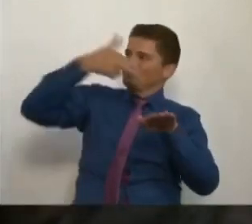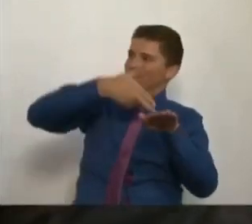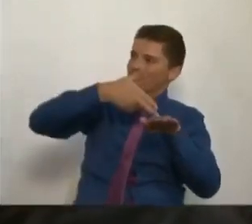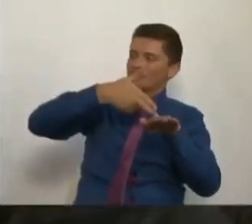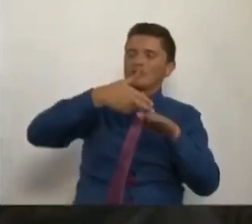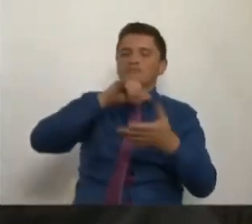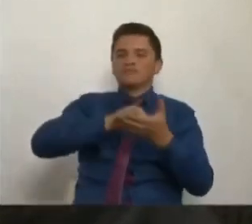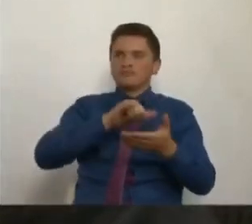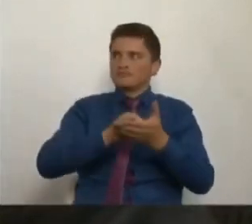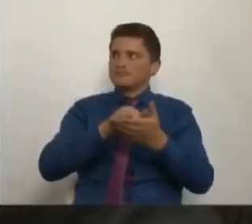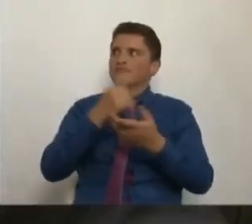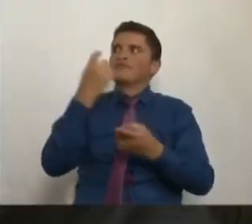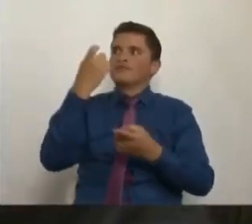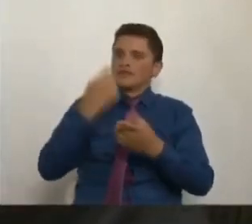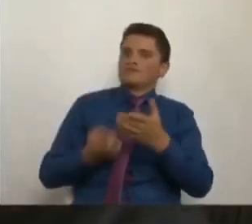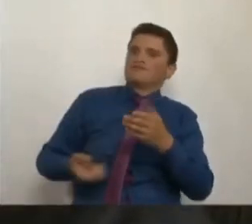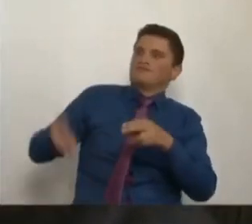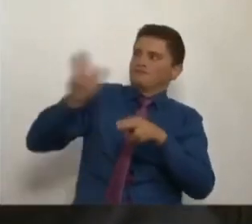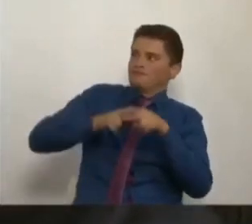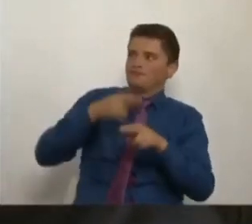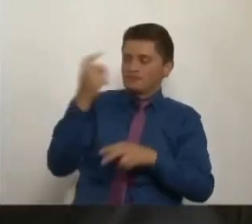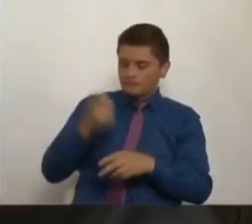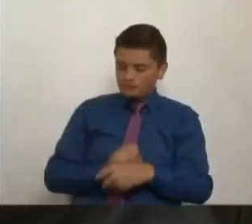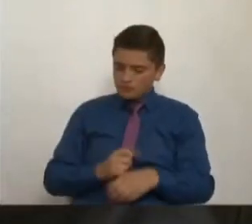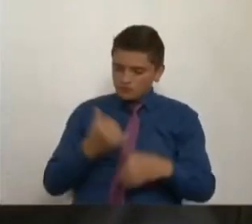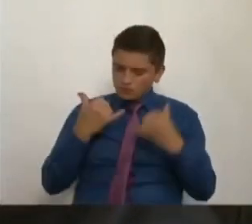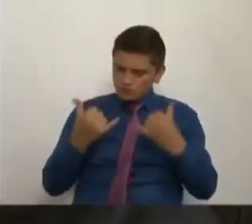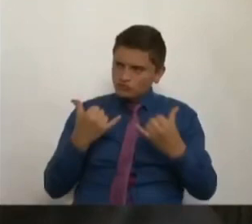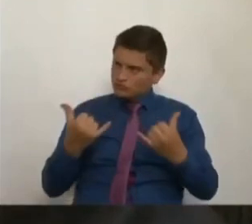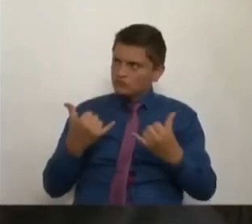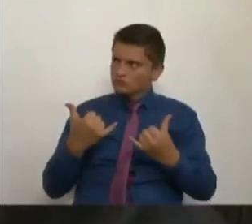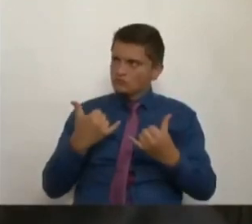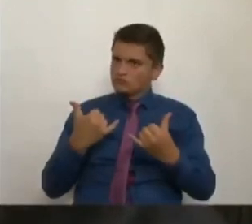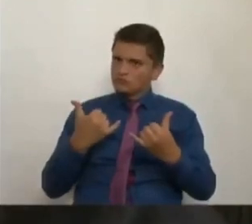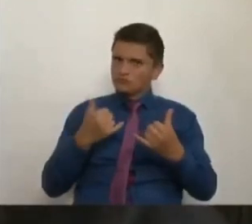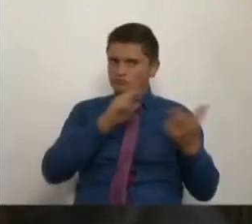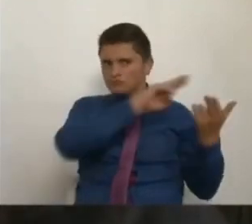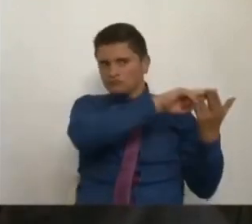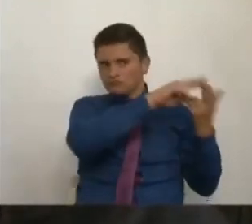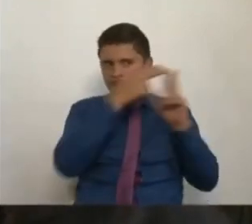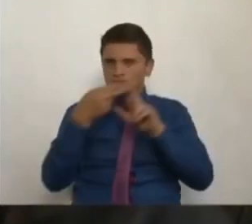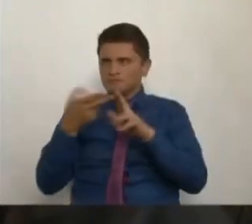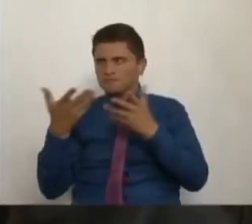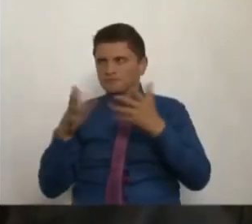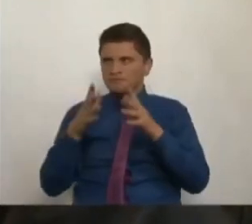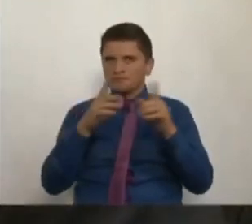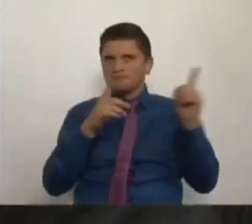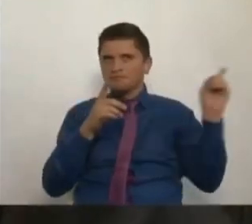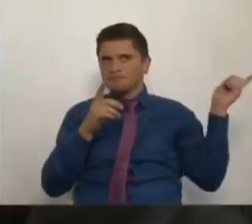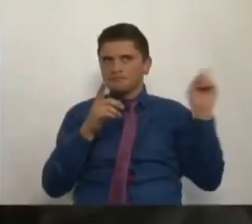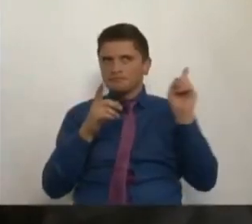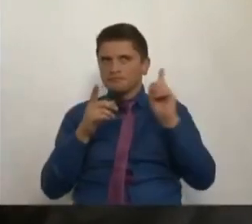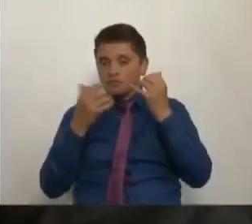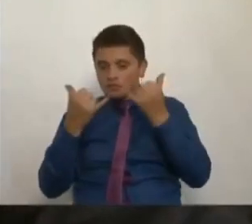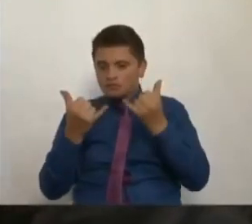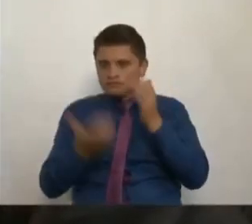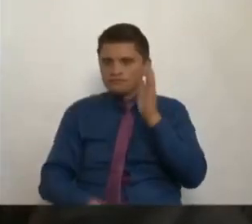De esa reforma tributaria a hoy, el galón de gasolina ha aumentado en 1.500 pesos.